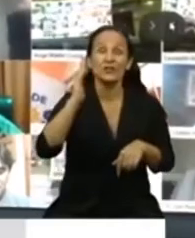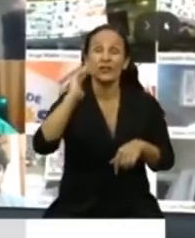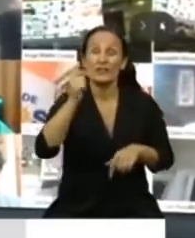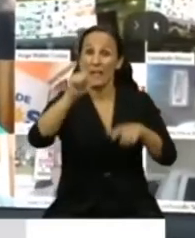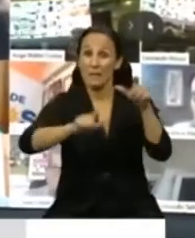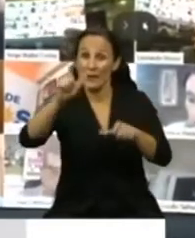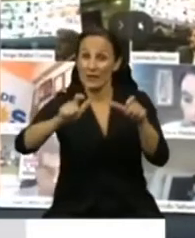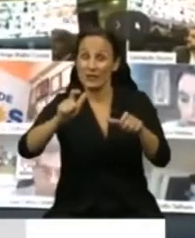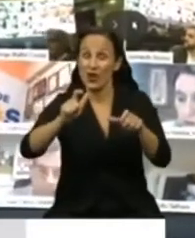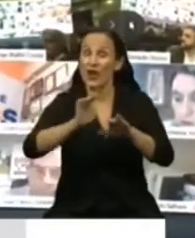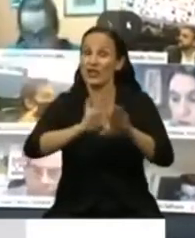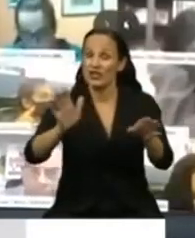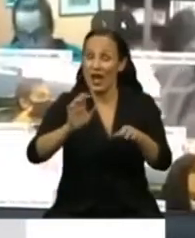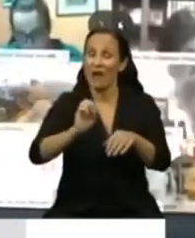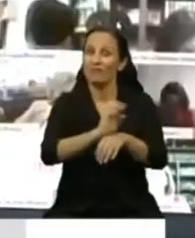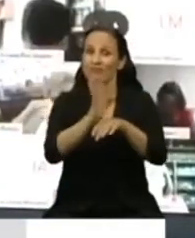de coronavirus.